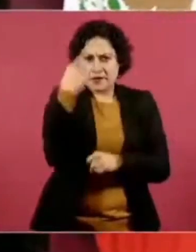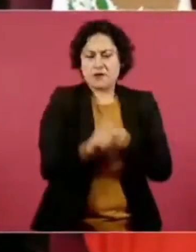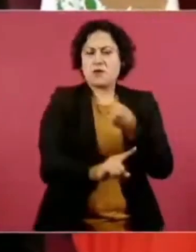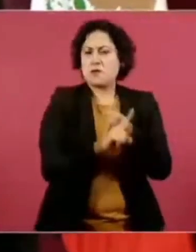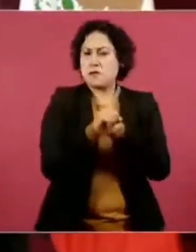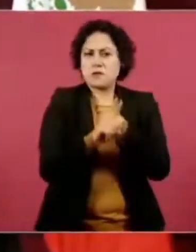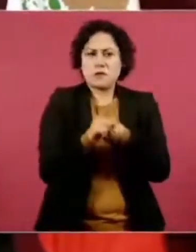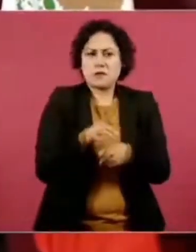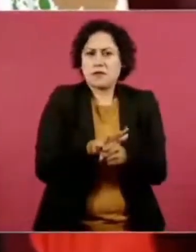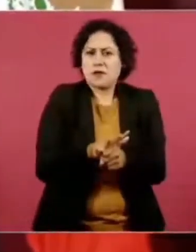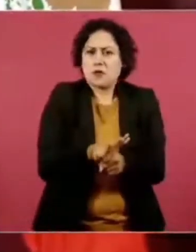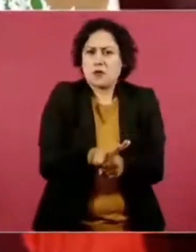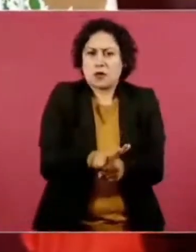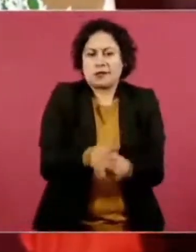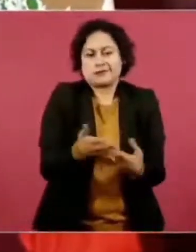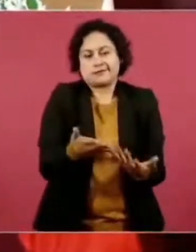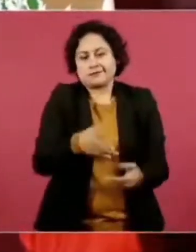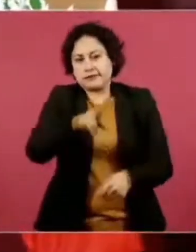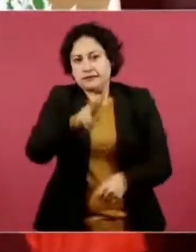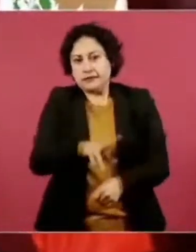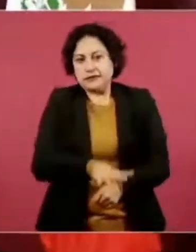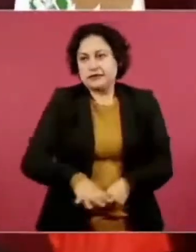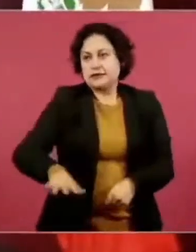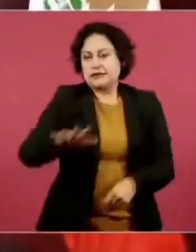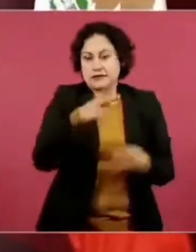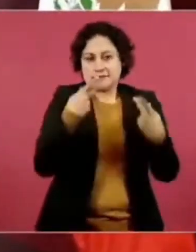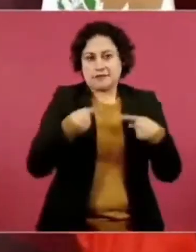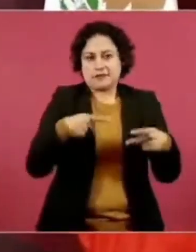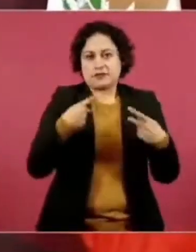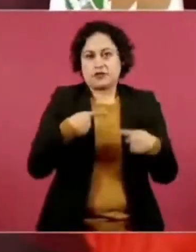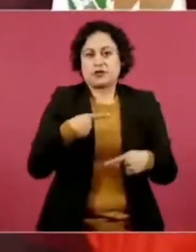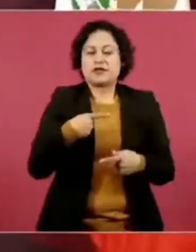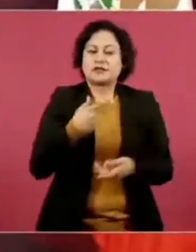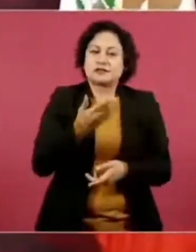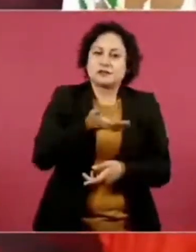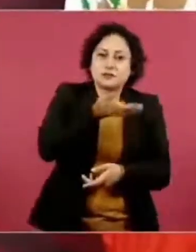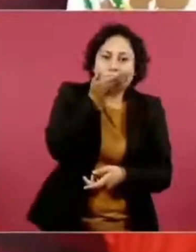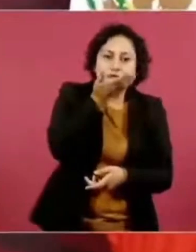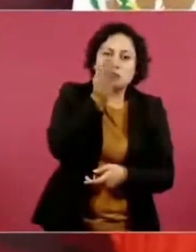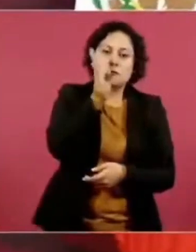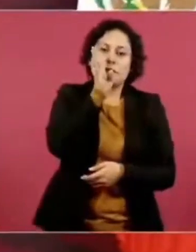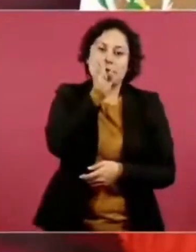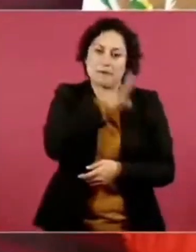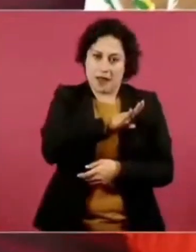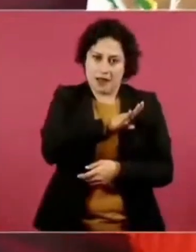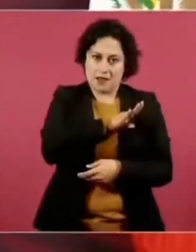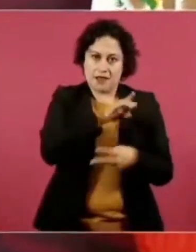costumbre de aplicar las dos cosas